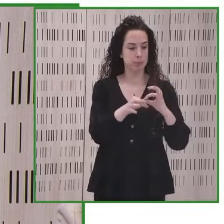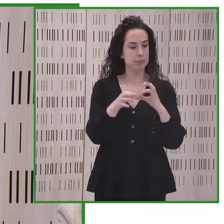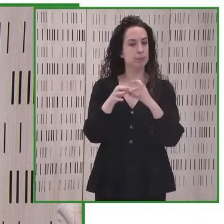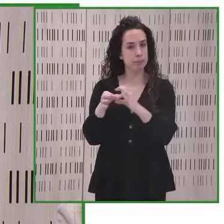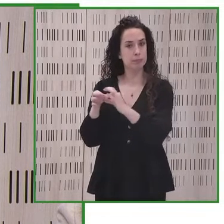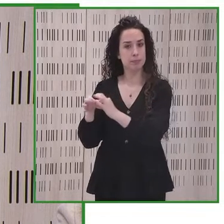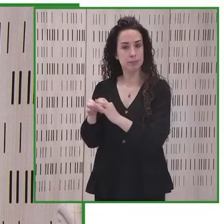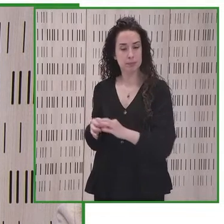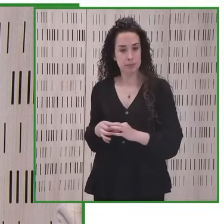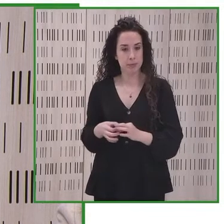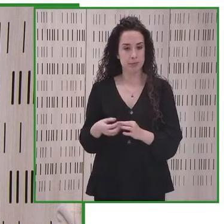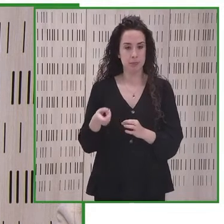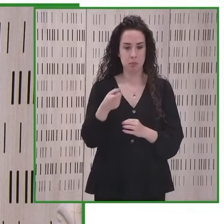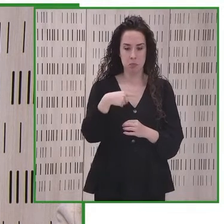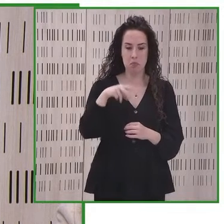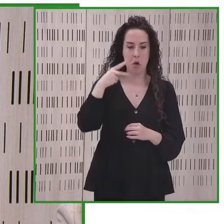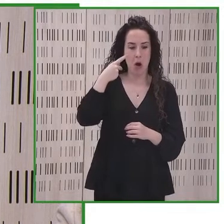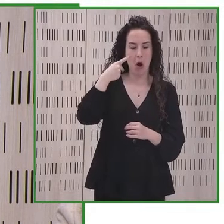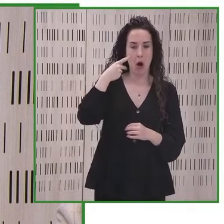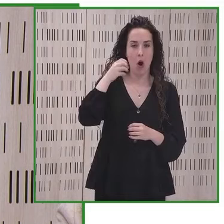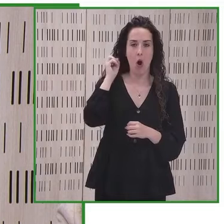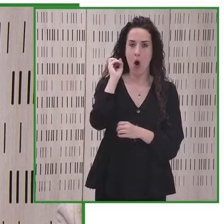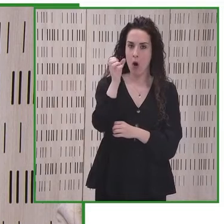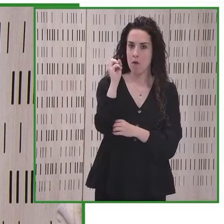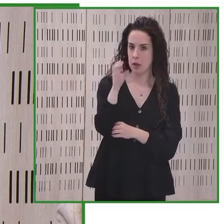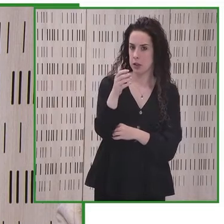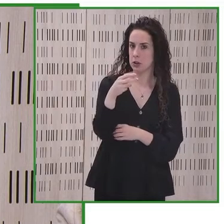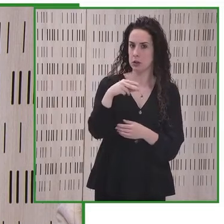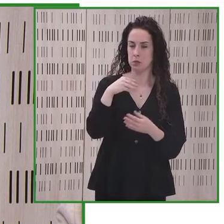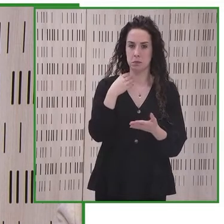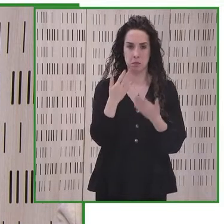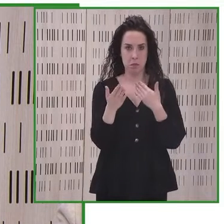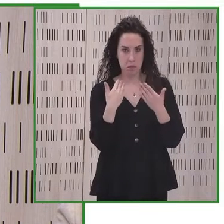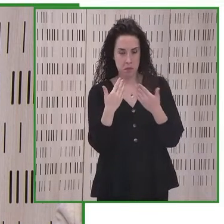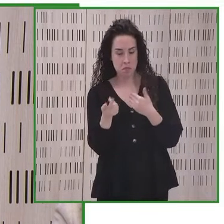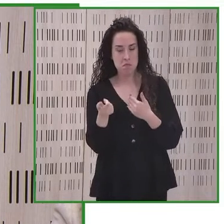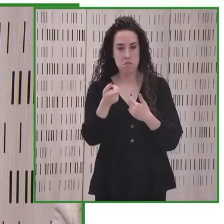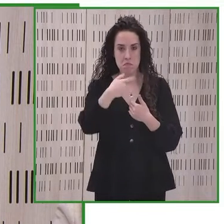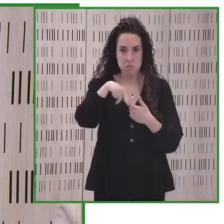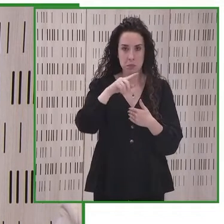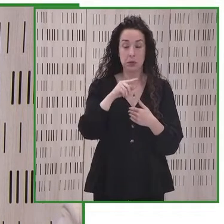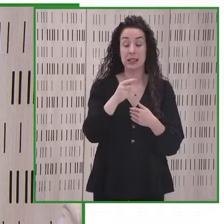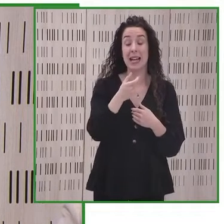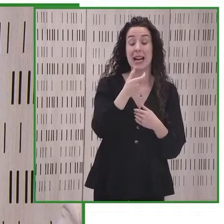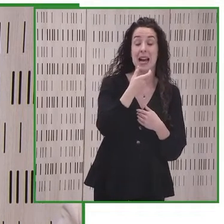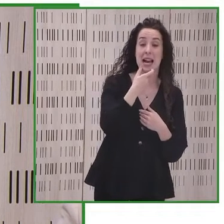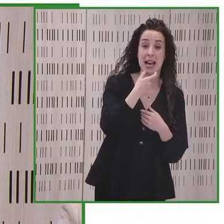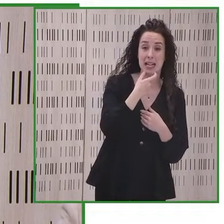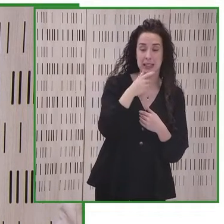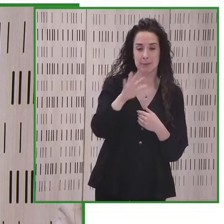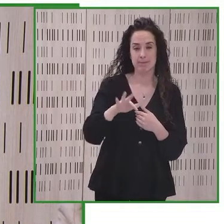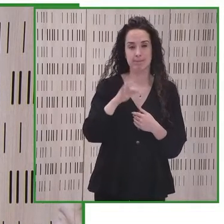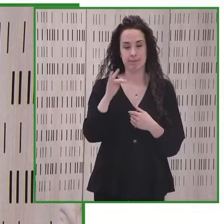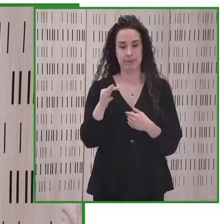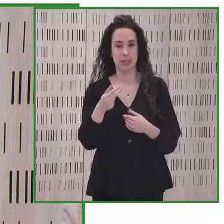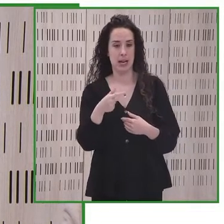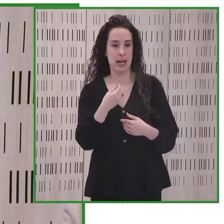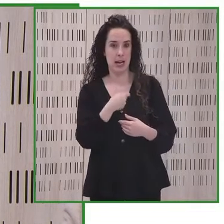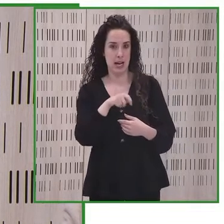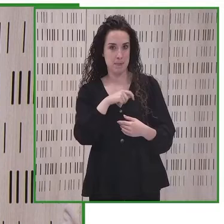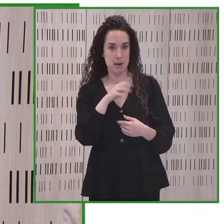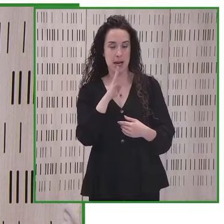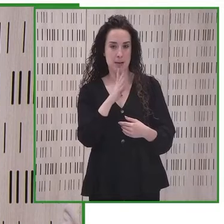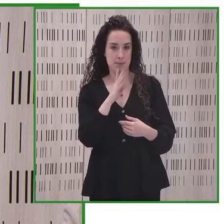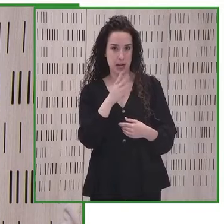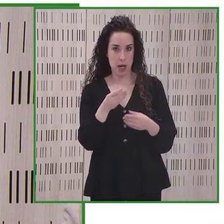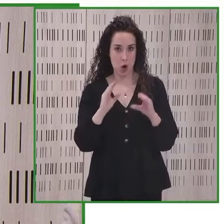expertos que acoge conferencias llevadas a cabo en los últimos